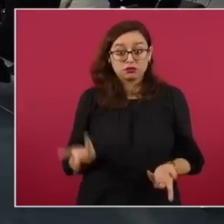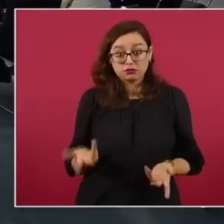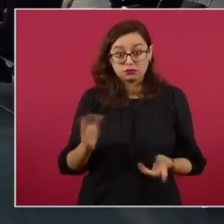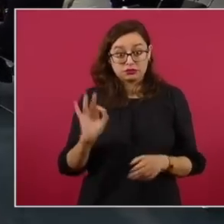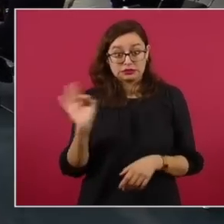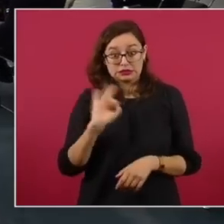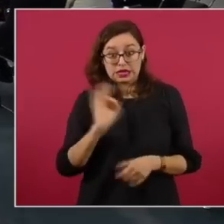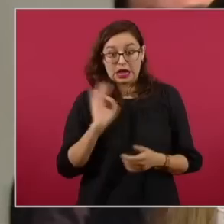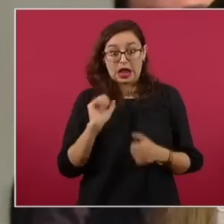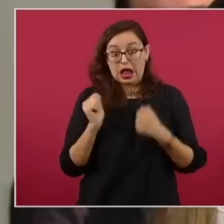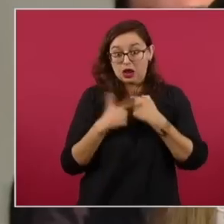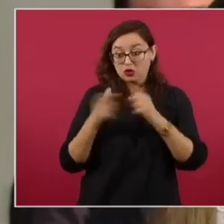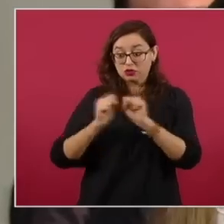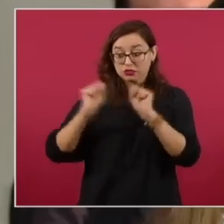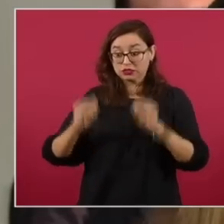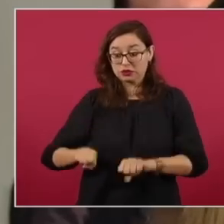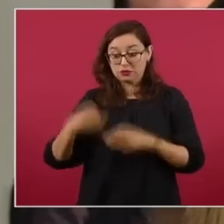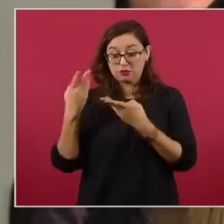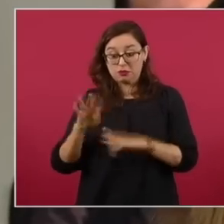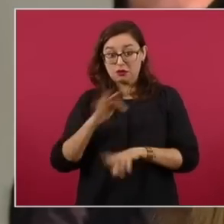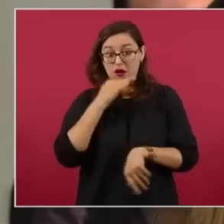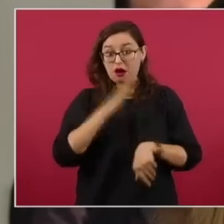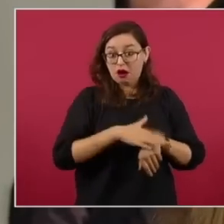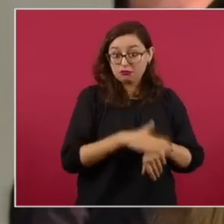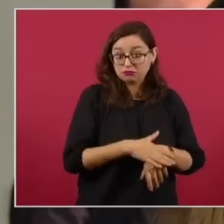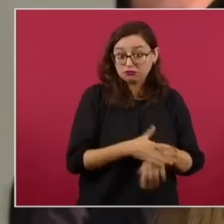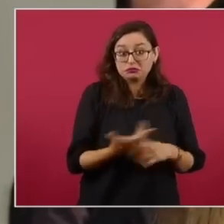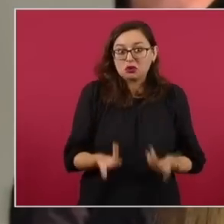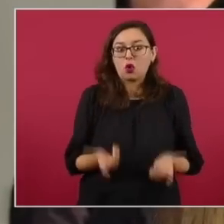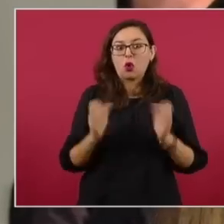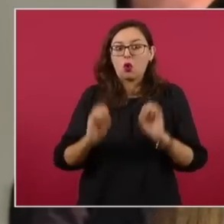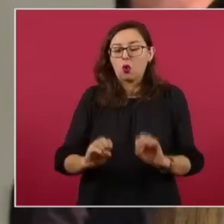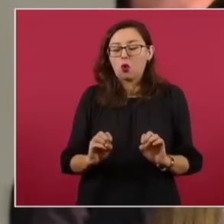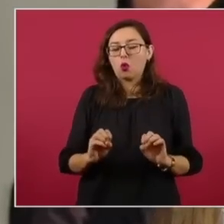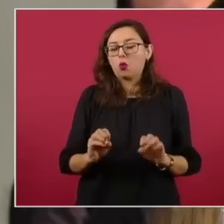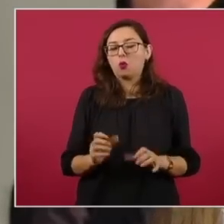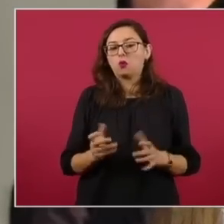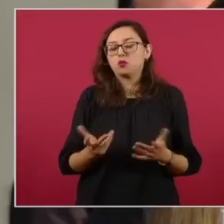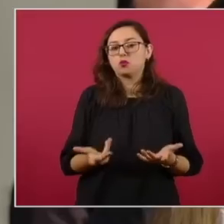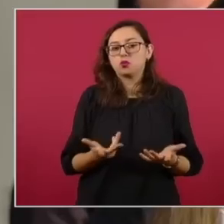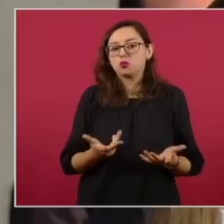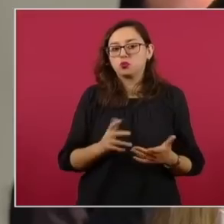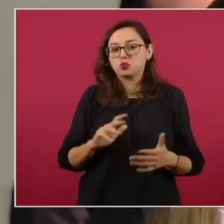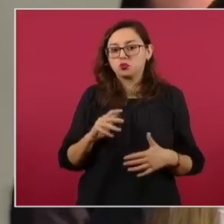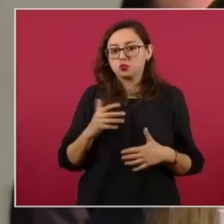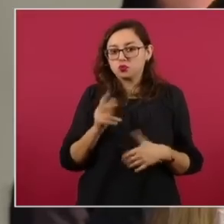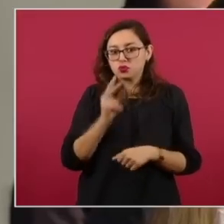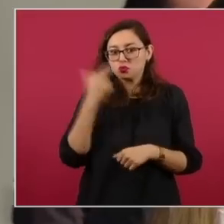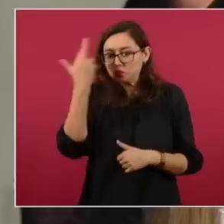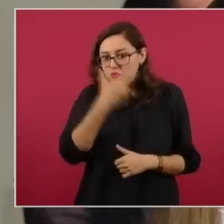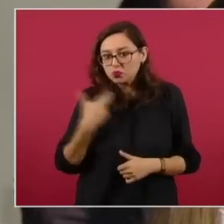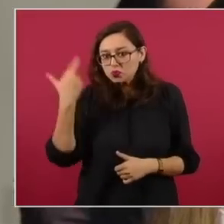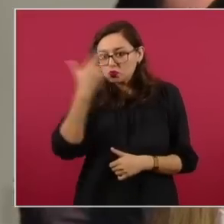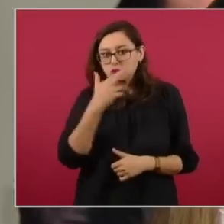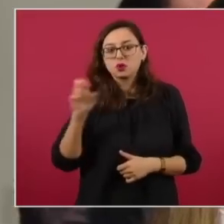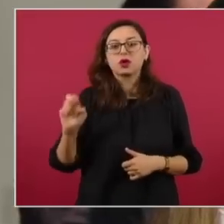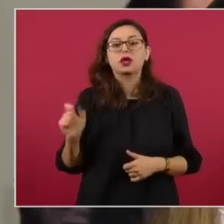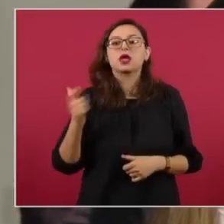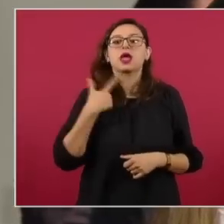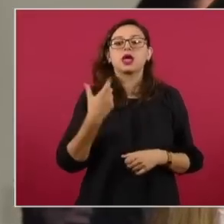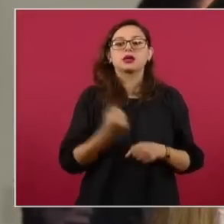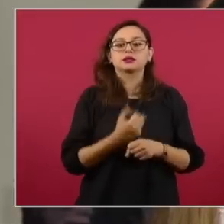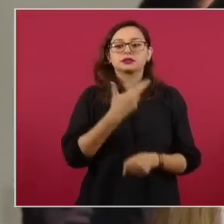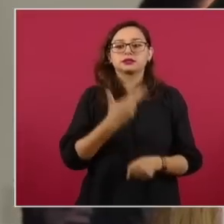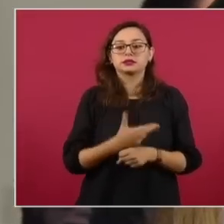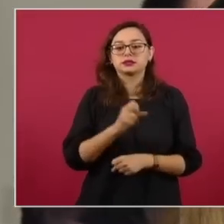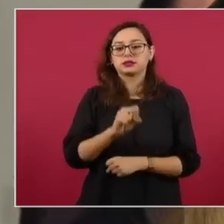alertas que haya presentado el sistema financiero y también si hay alguna, algún seguimiento hacia el exsecretario